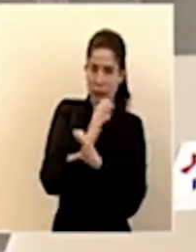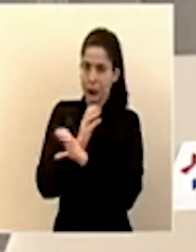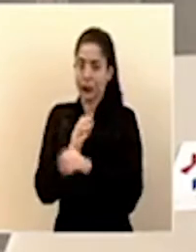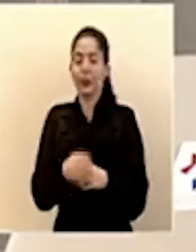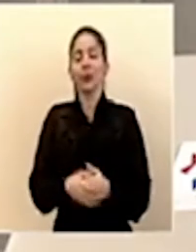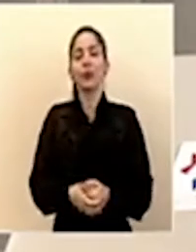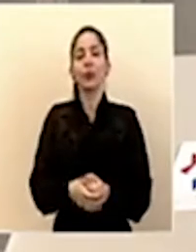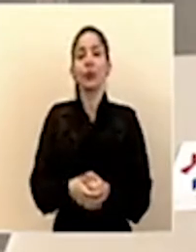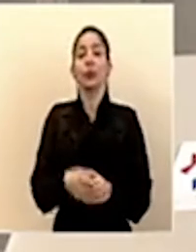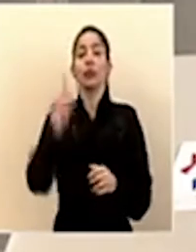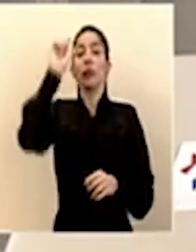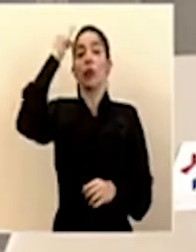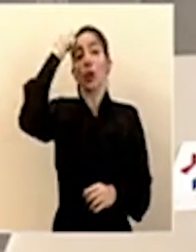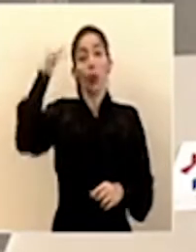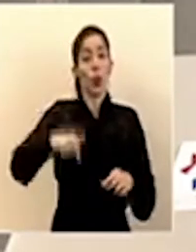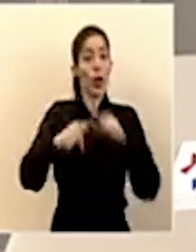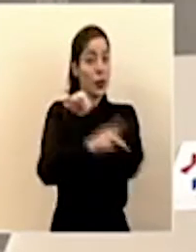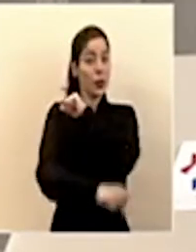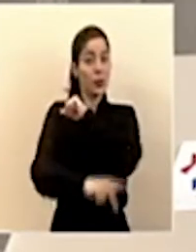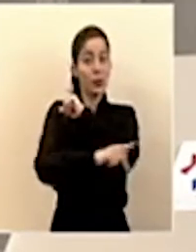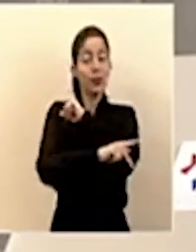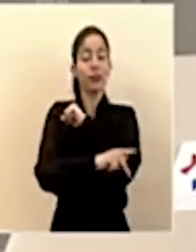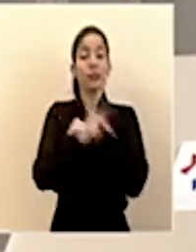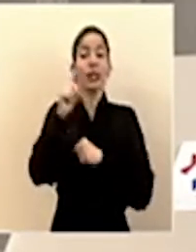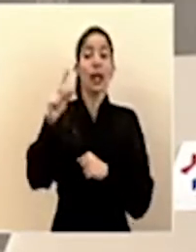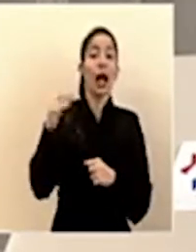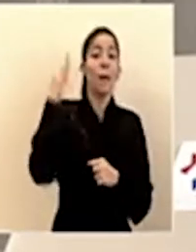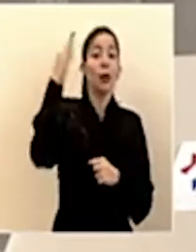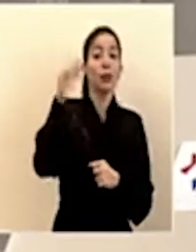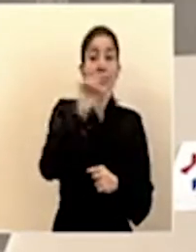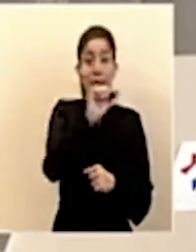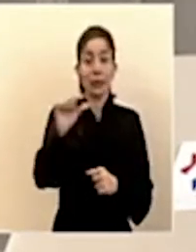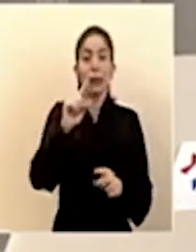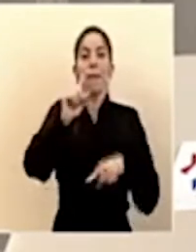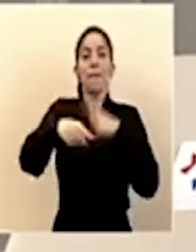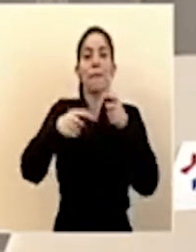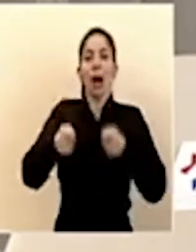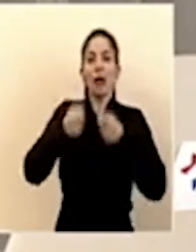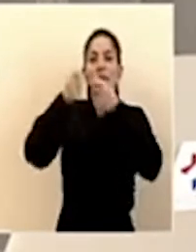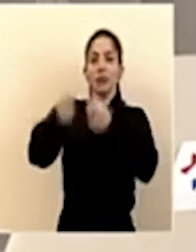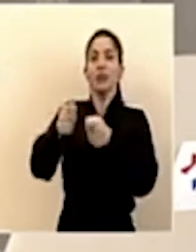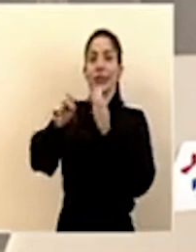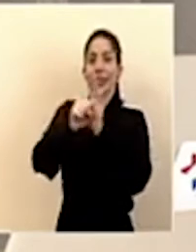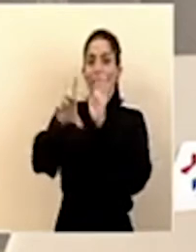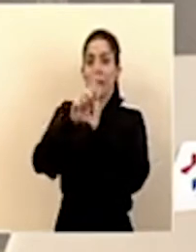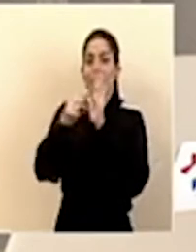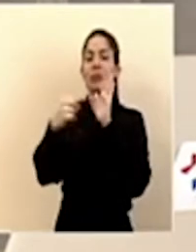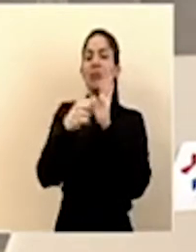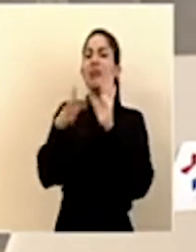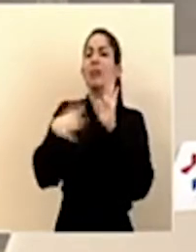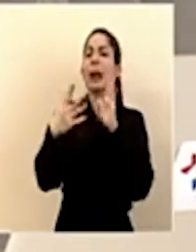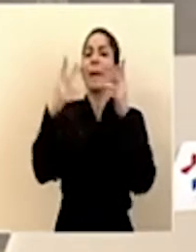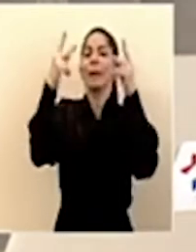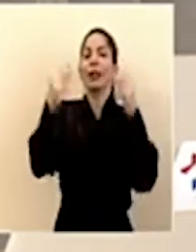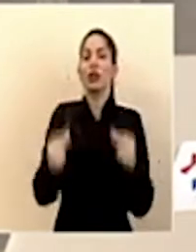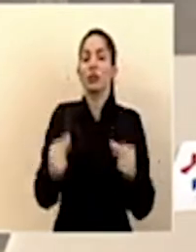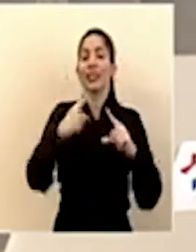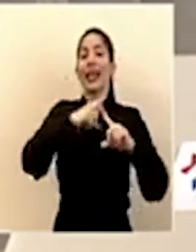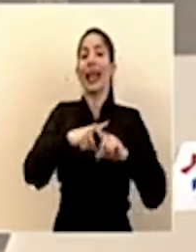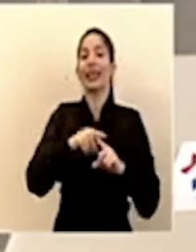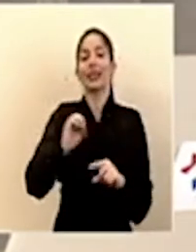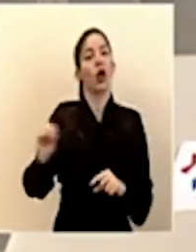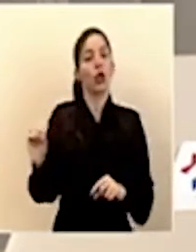El gobierno de la República la próxima semana presentará al Congreso un presupuesto extraordinario.